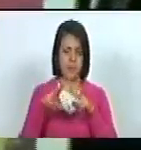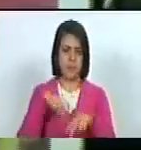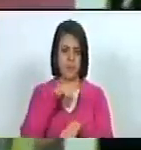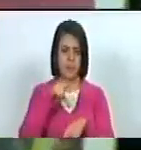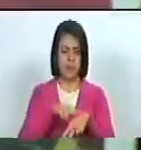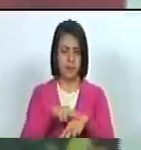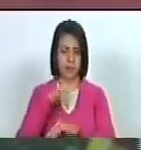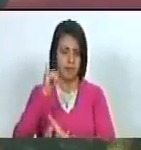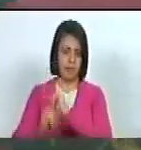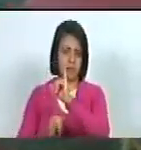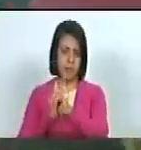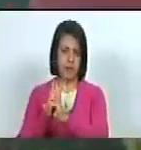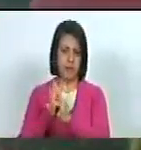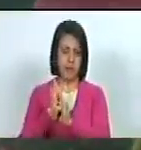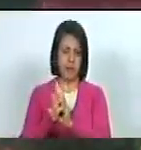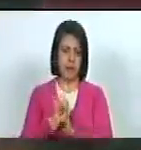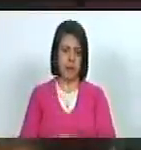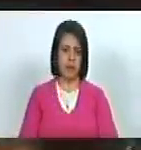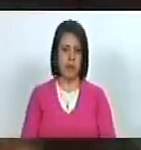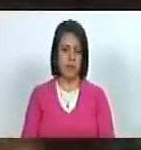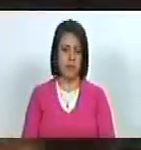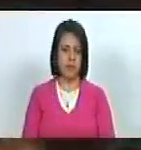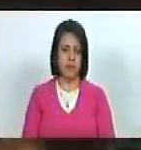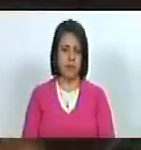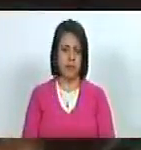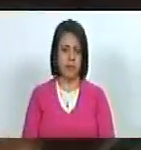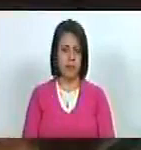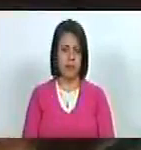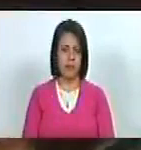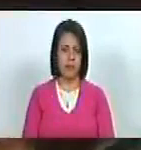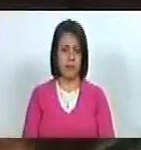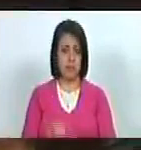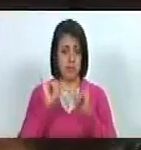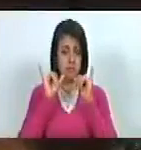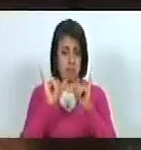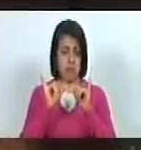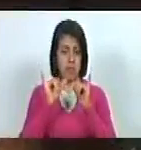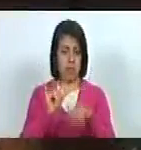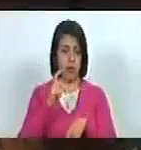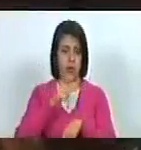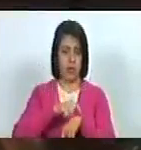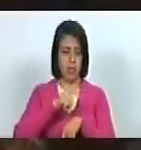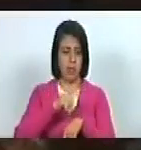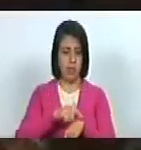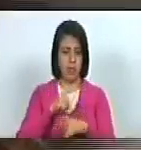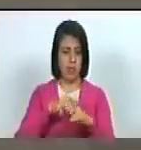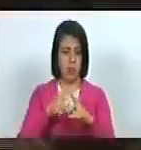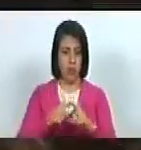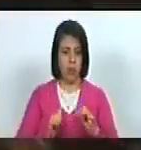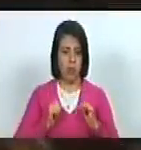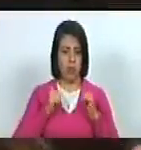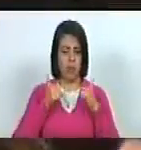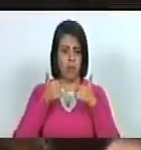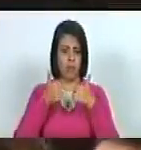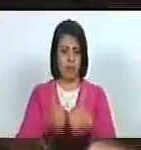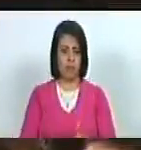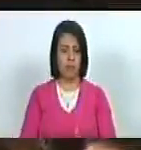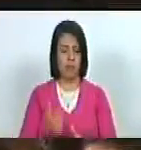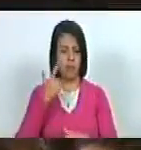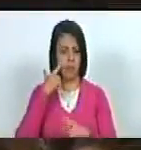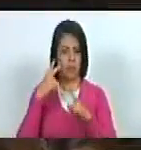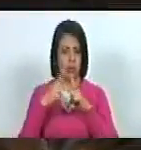e internacionalmente desde el mismo momento en que inició su